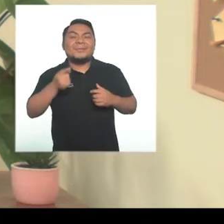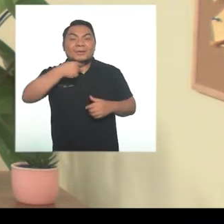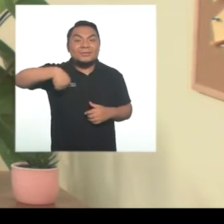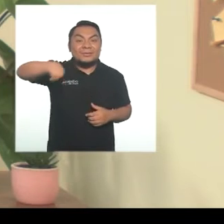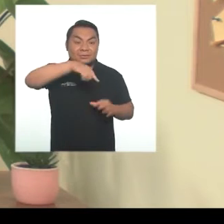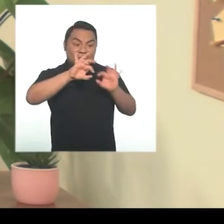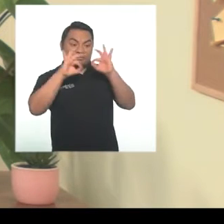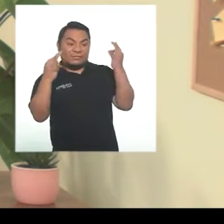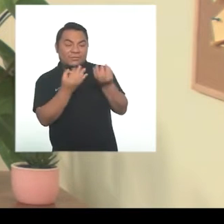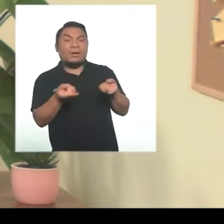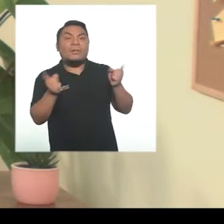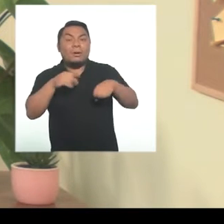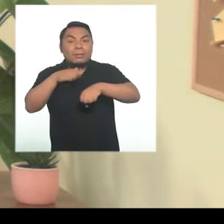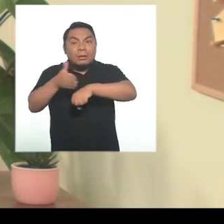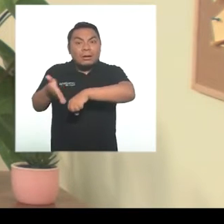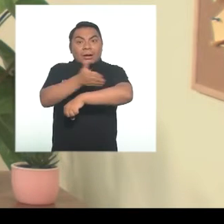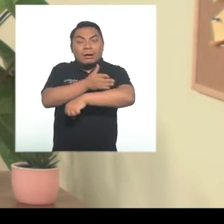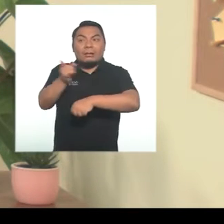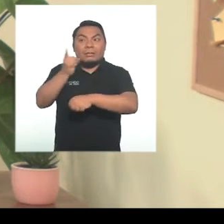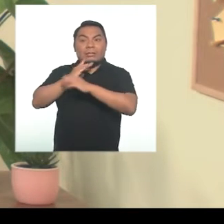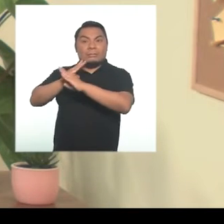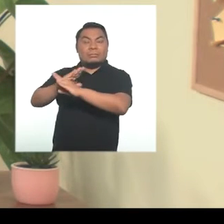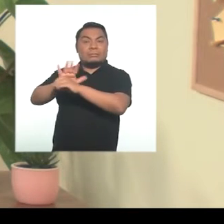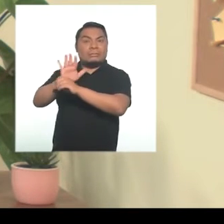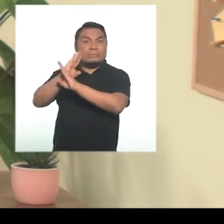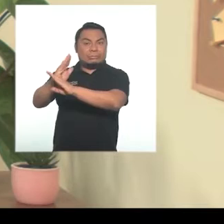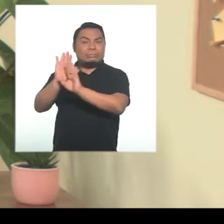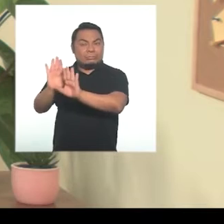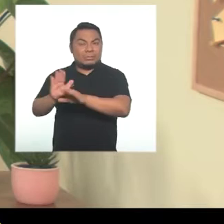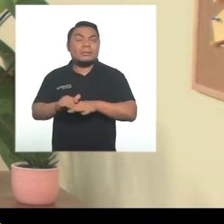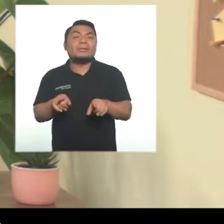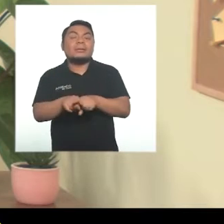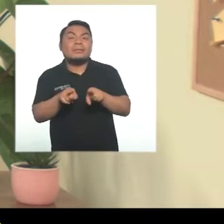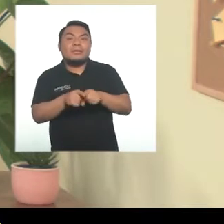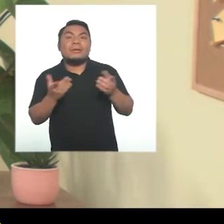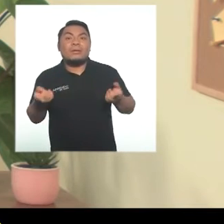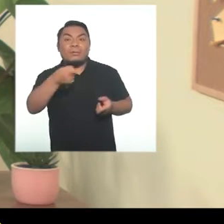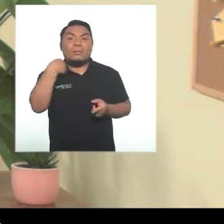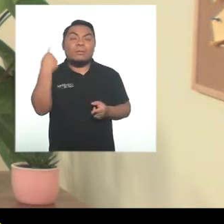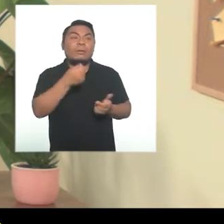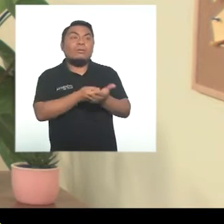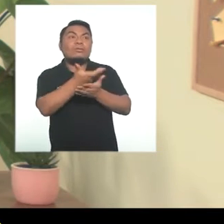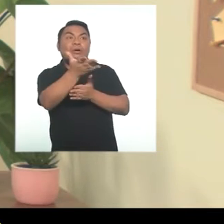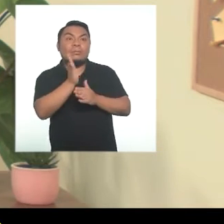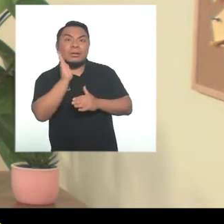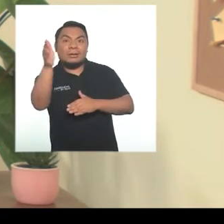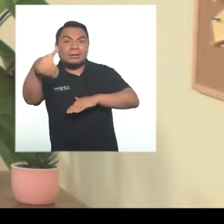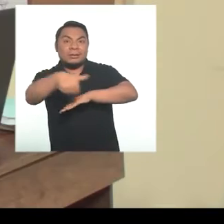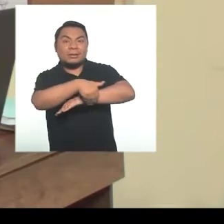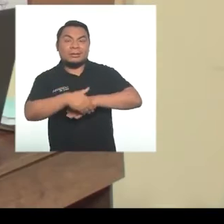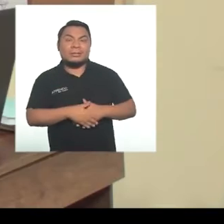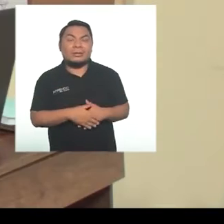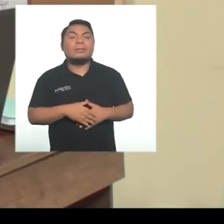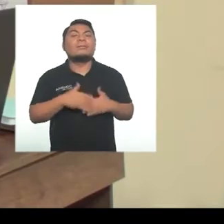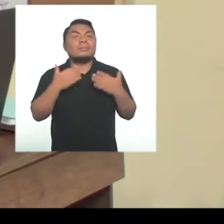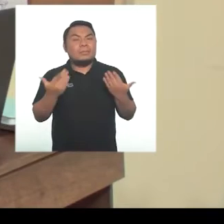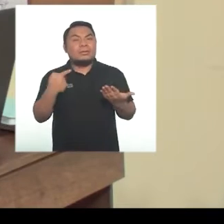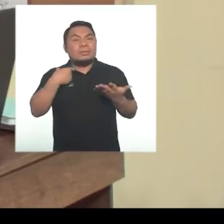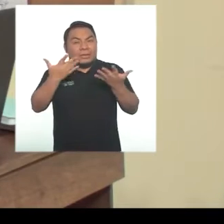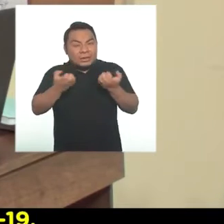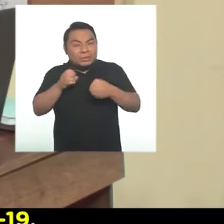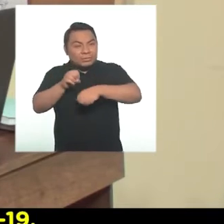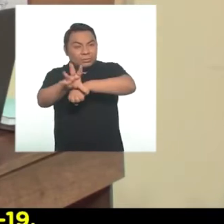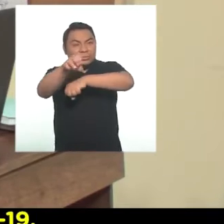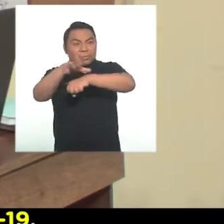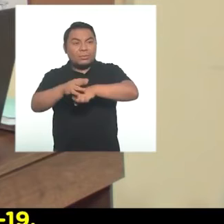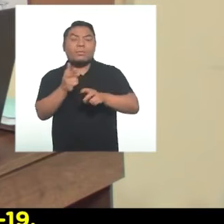Somos familia cuando prevenimos el contagio del coronavirus, sobre todo a la hora de las compras. Por eso, queremos